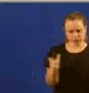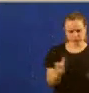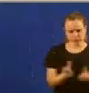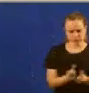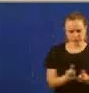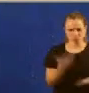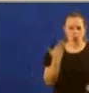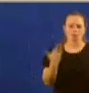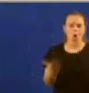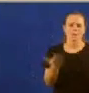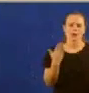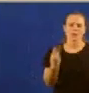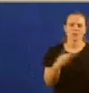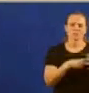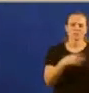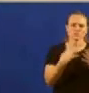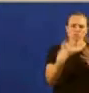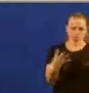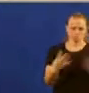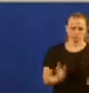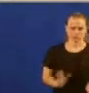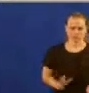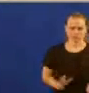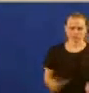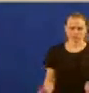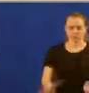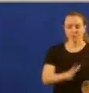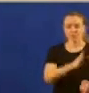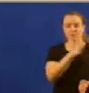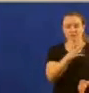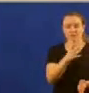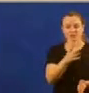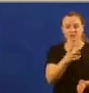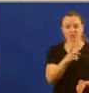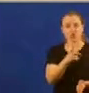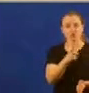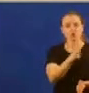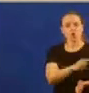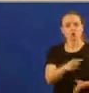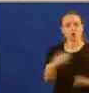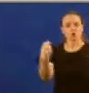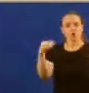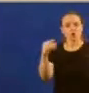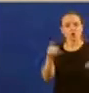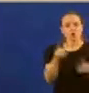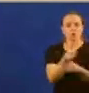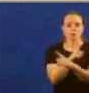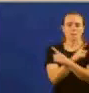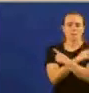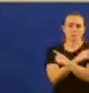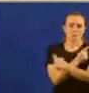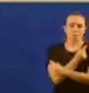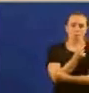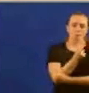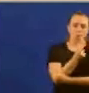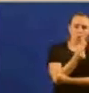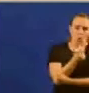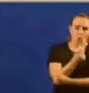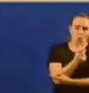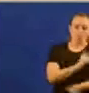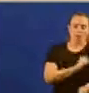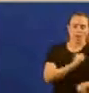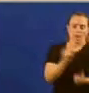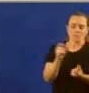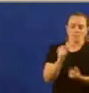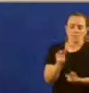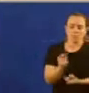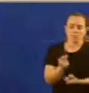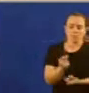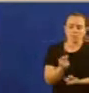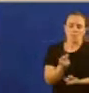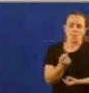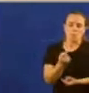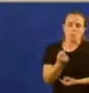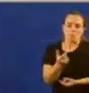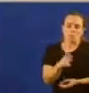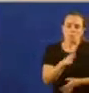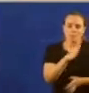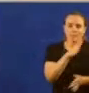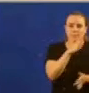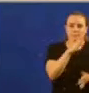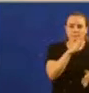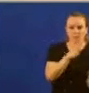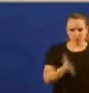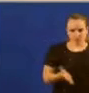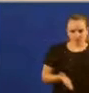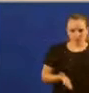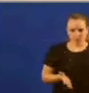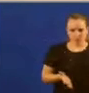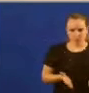que había en 2009. Por eso para o xuvenil non é de escándalo e as cifras de emigración non son dramáticas. Pero